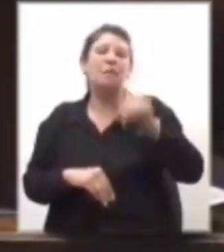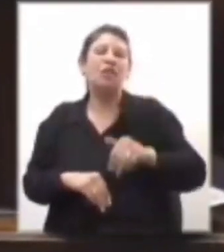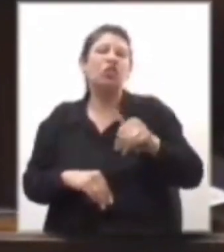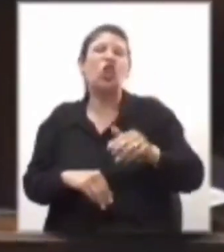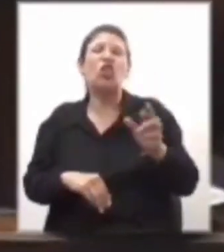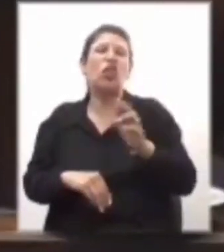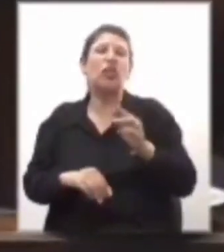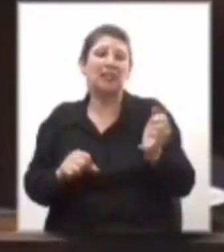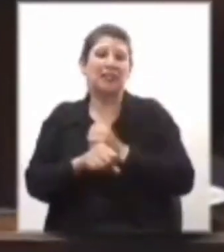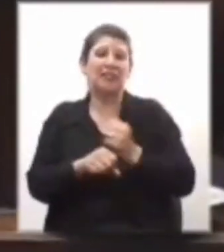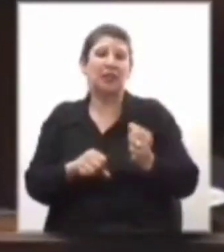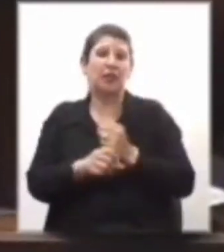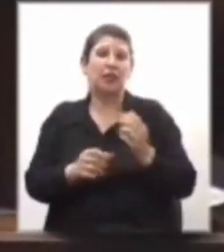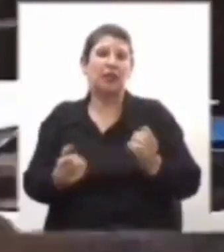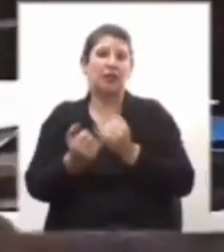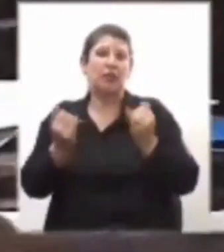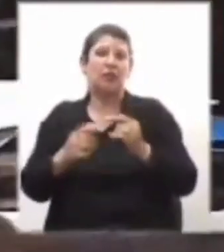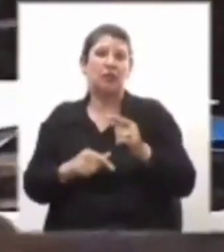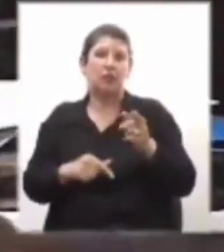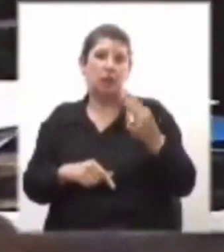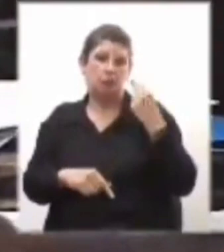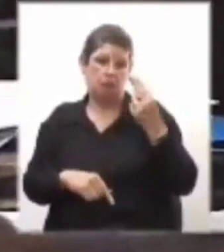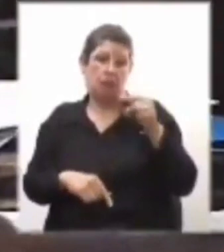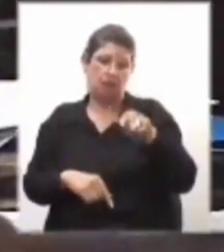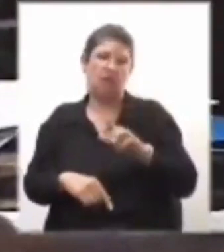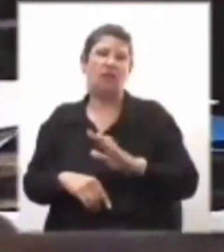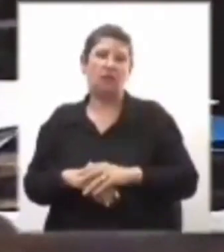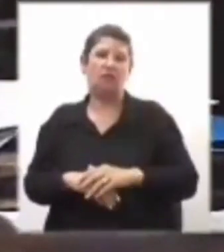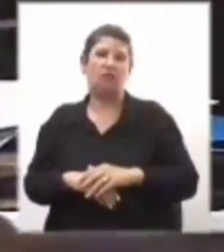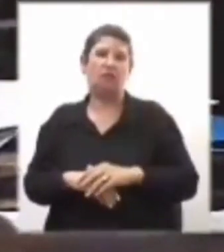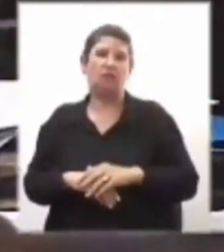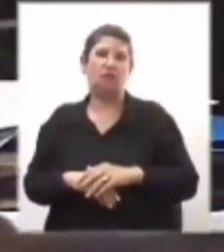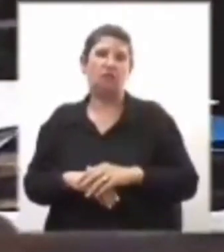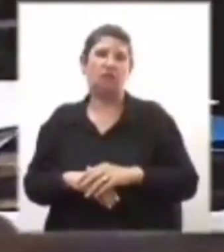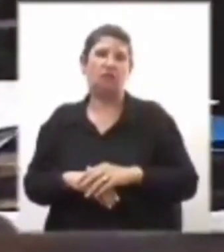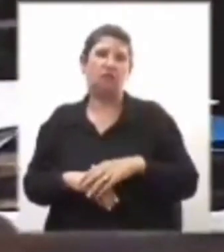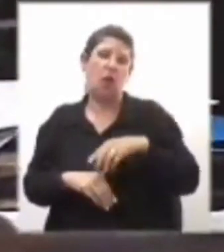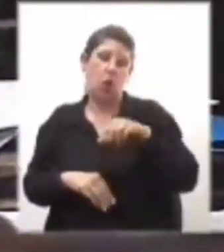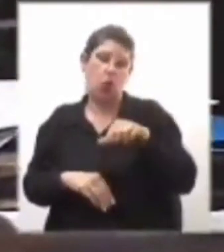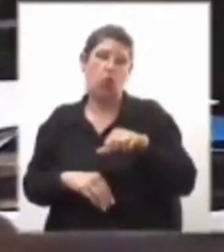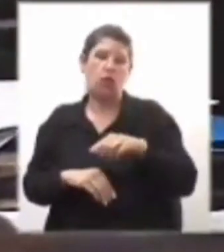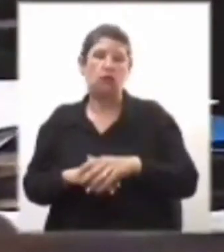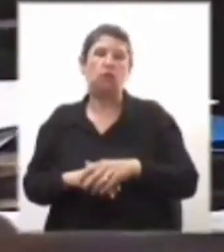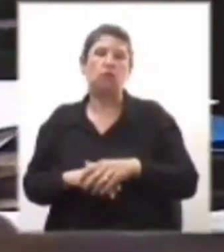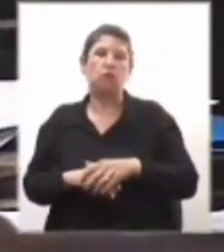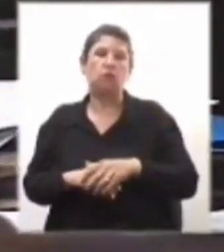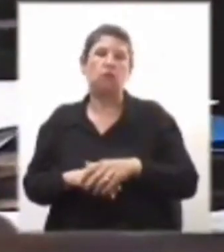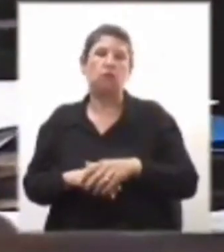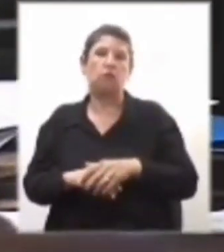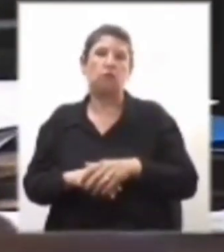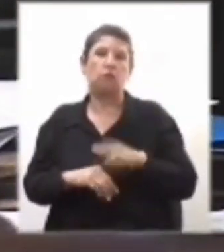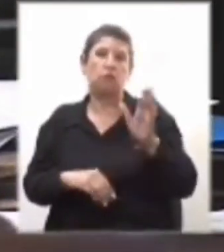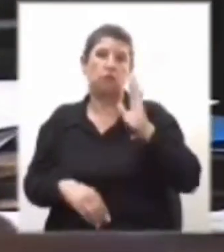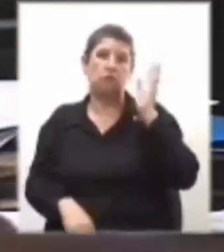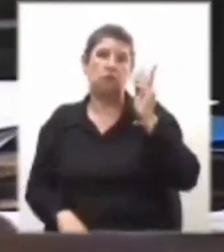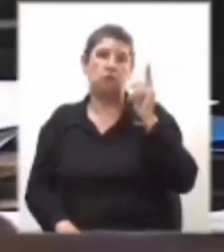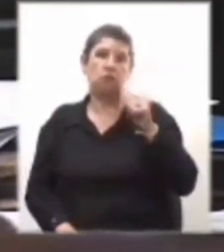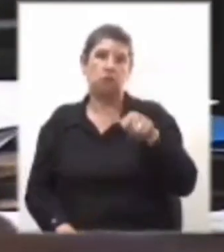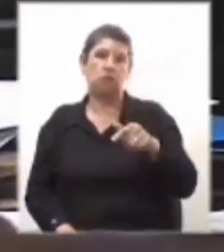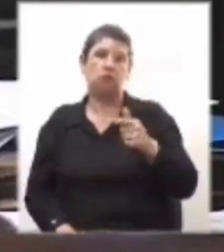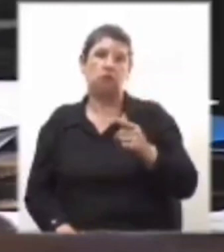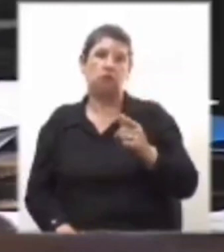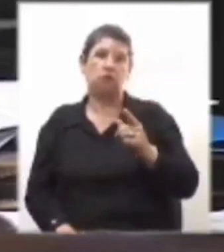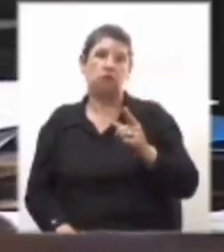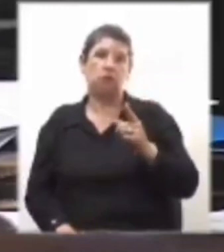aprobó en el día... Me permite, señora legisladora, usted es una legisladora besada.